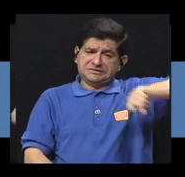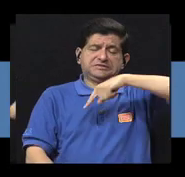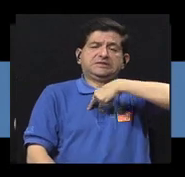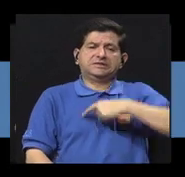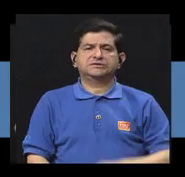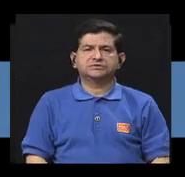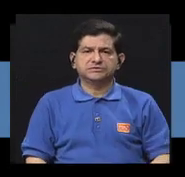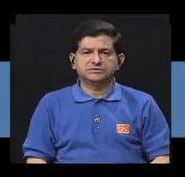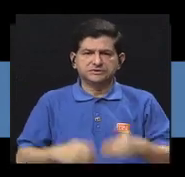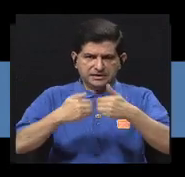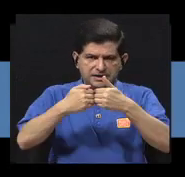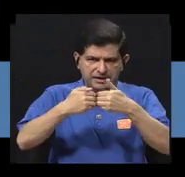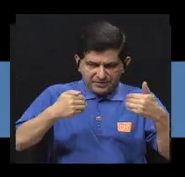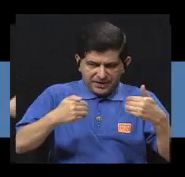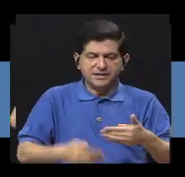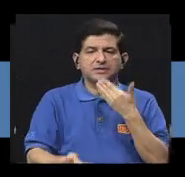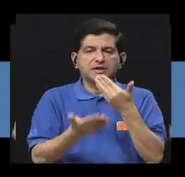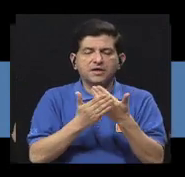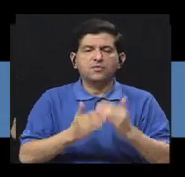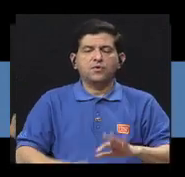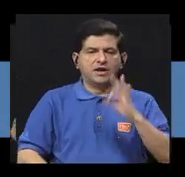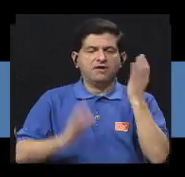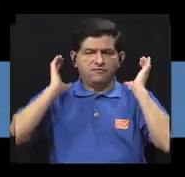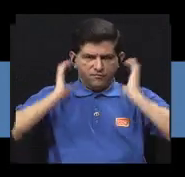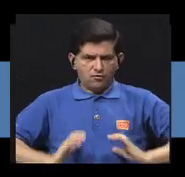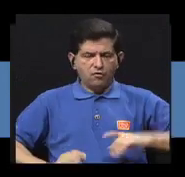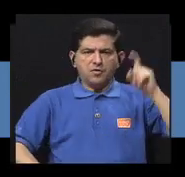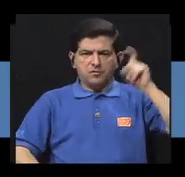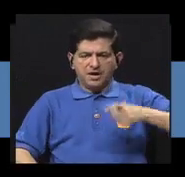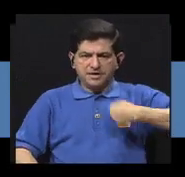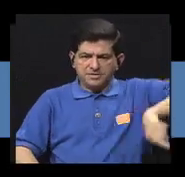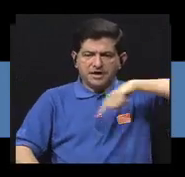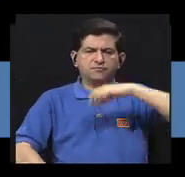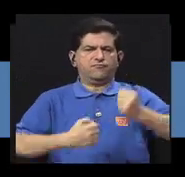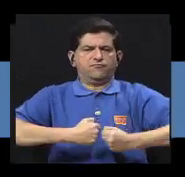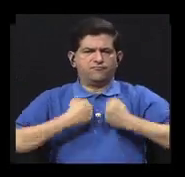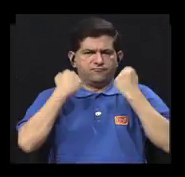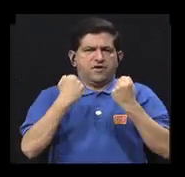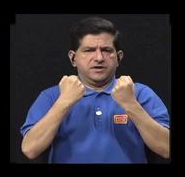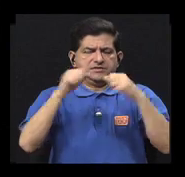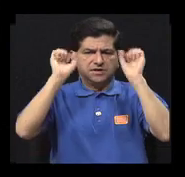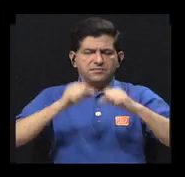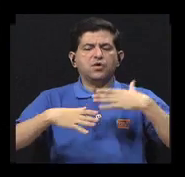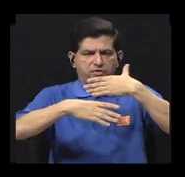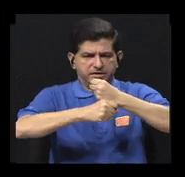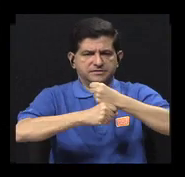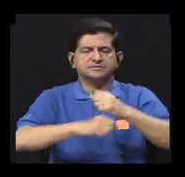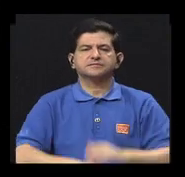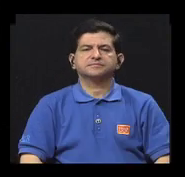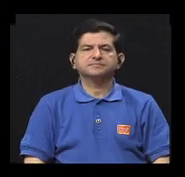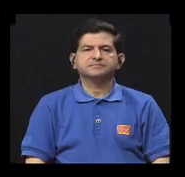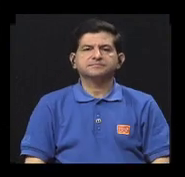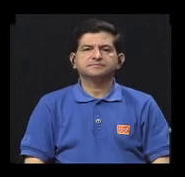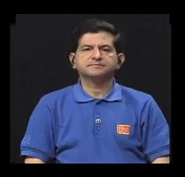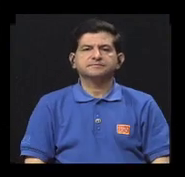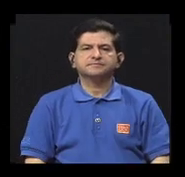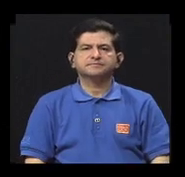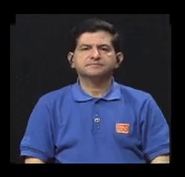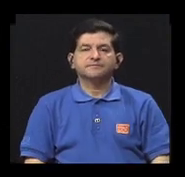Entonces, aparte de adoptar buenas posturas, tenemos que estar lo suficientemente fuertes para realizarlas. Entonces,